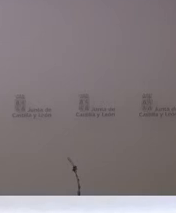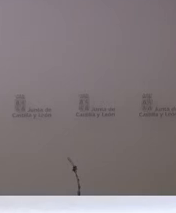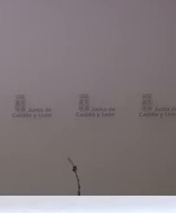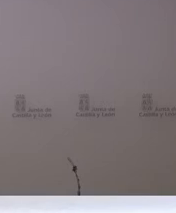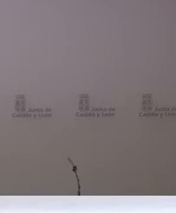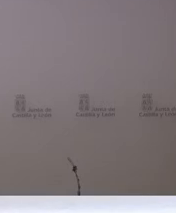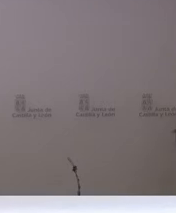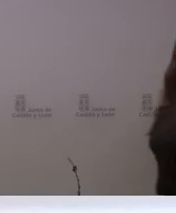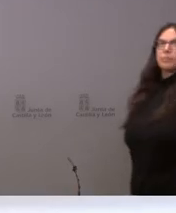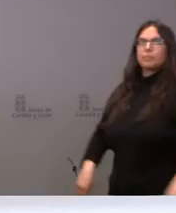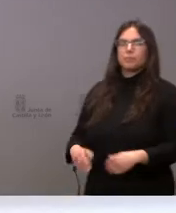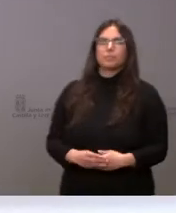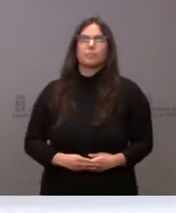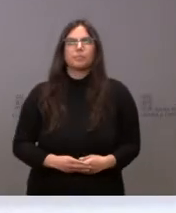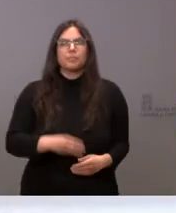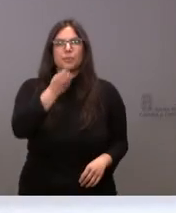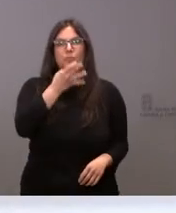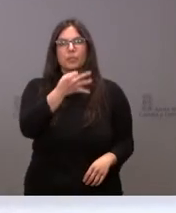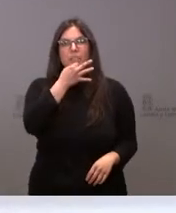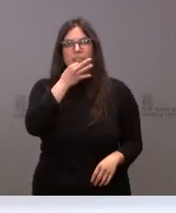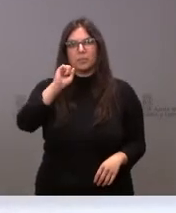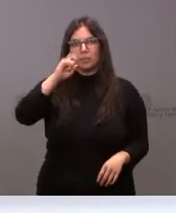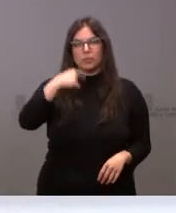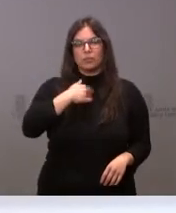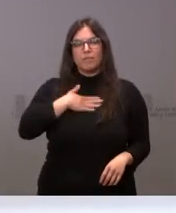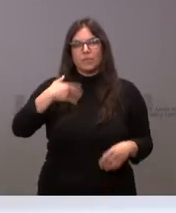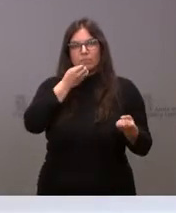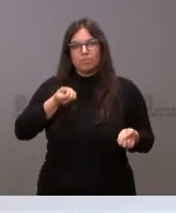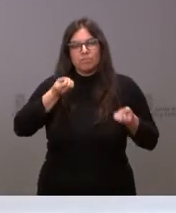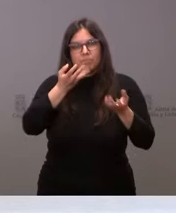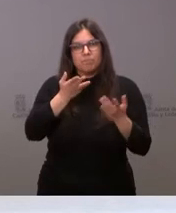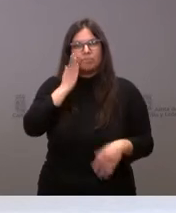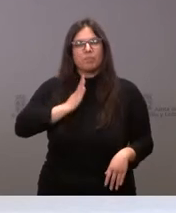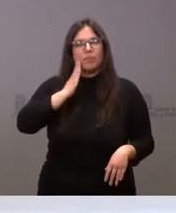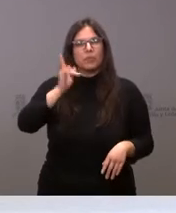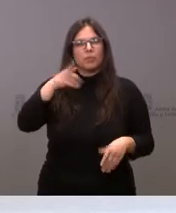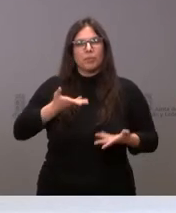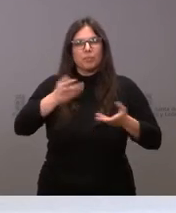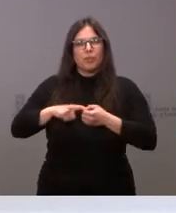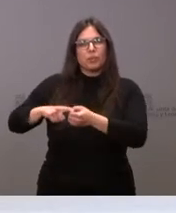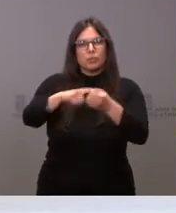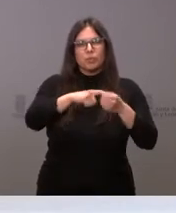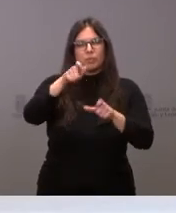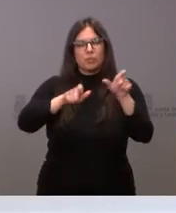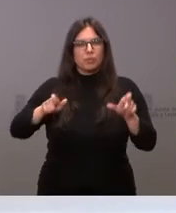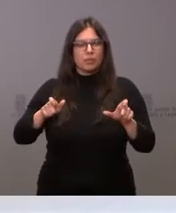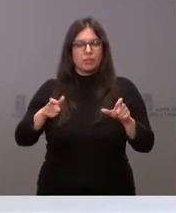Buenas tardes. En primer lugar, quiero mostrar mi afecto y mi solidaridad al pueblo